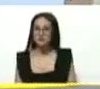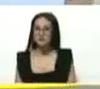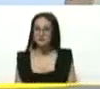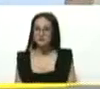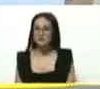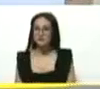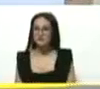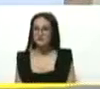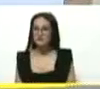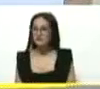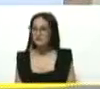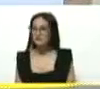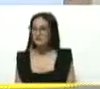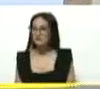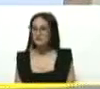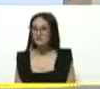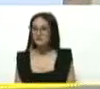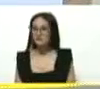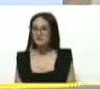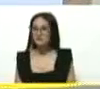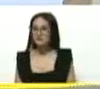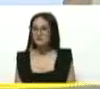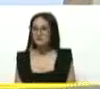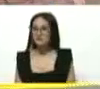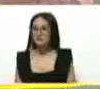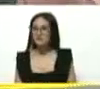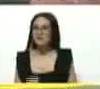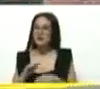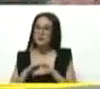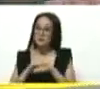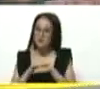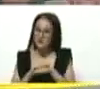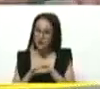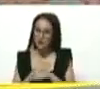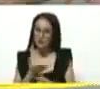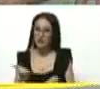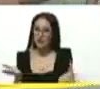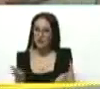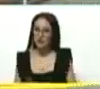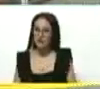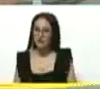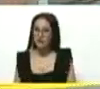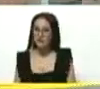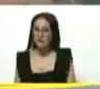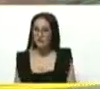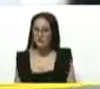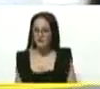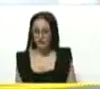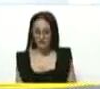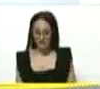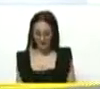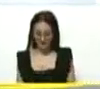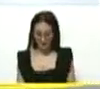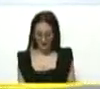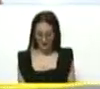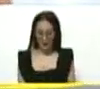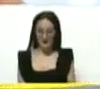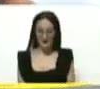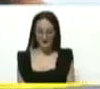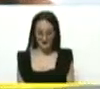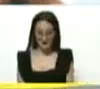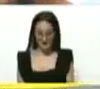Bueno, pido, solicito excusas, como dice Ernesto Villegas. Ofrezco excusas, la cosa, chico.